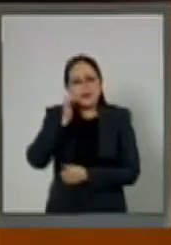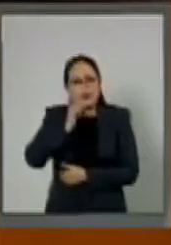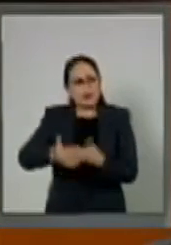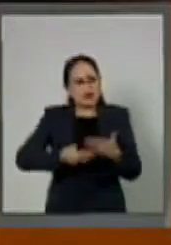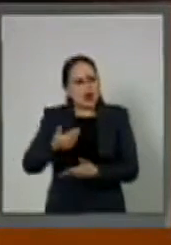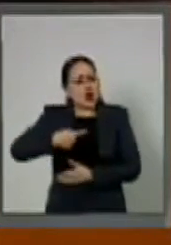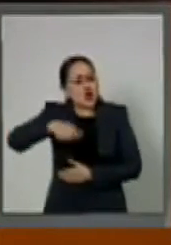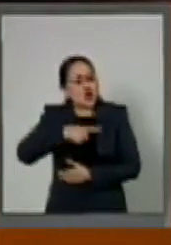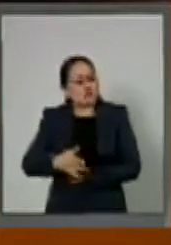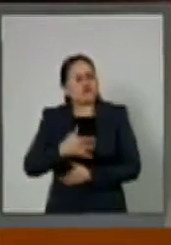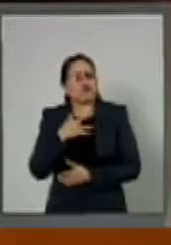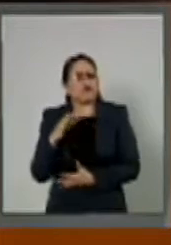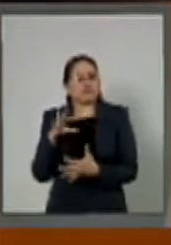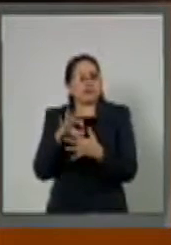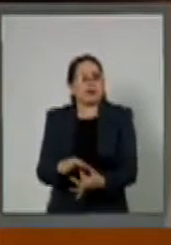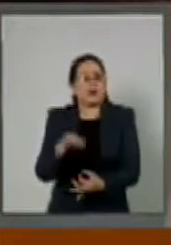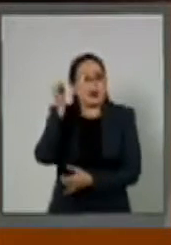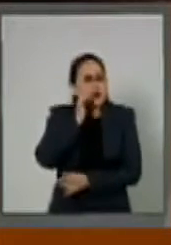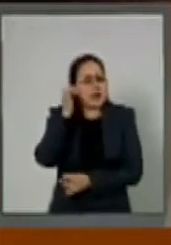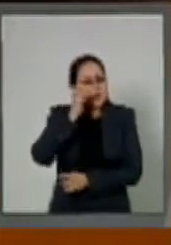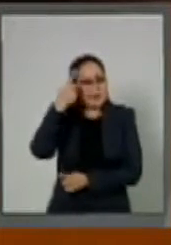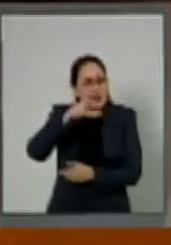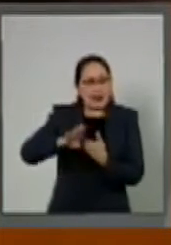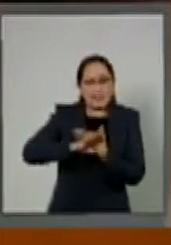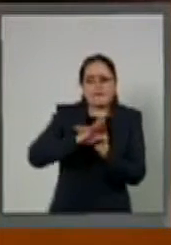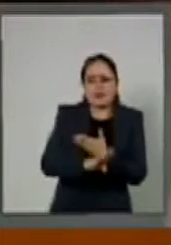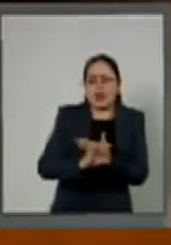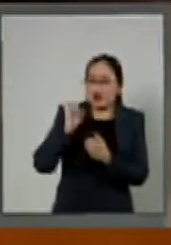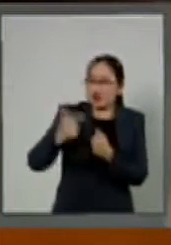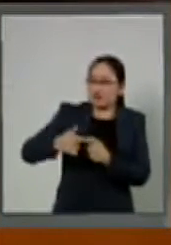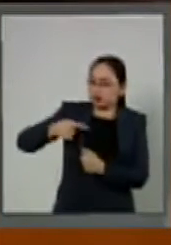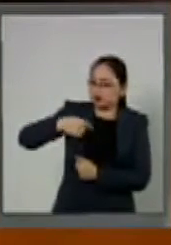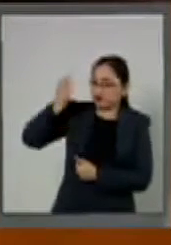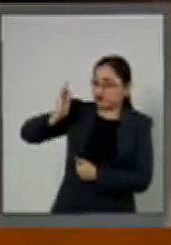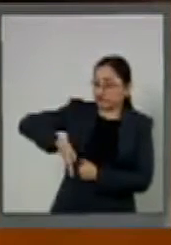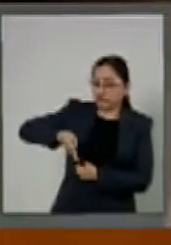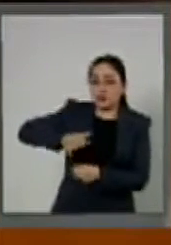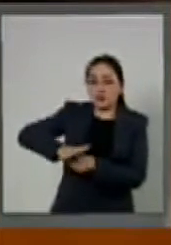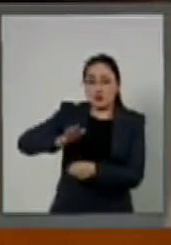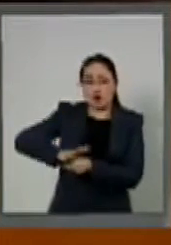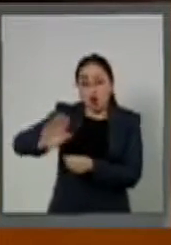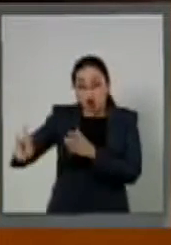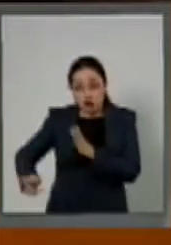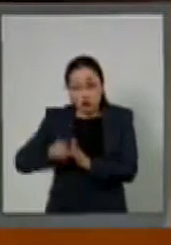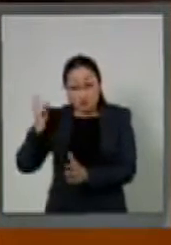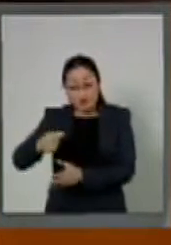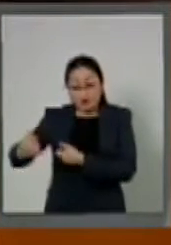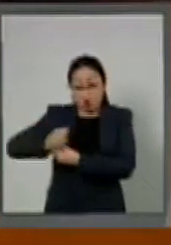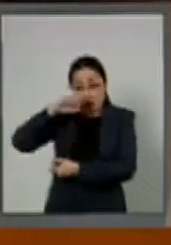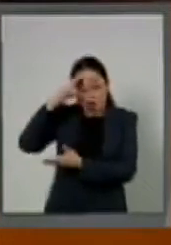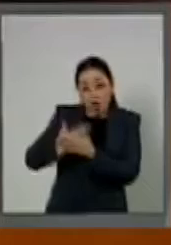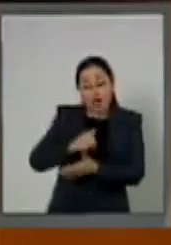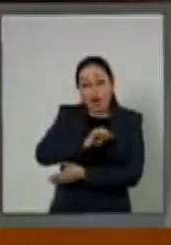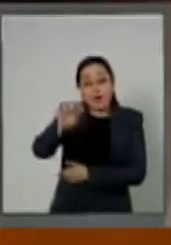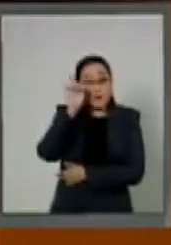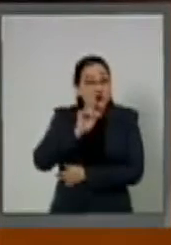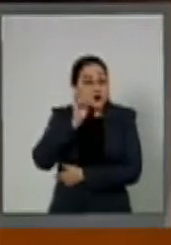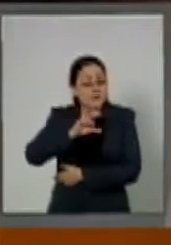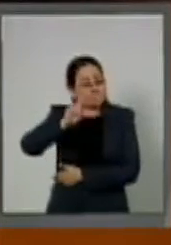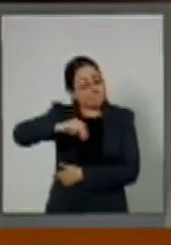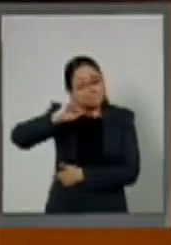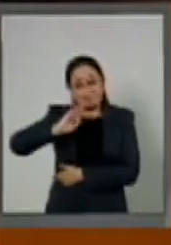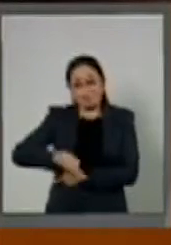consideremos en todo momento para evitar y no permitir ni una vez más la violencia contra las mujeres.